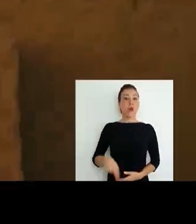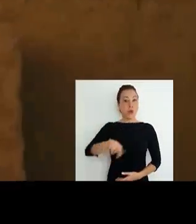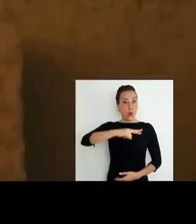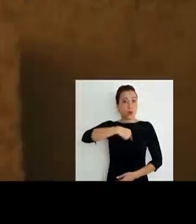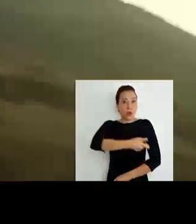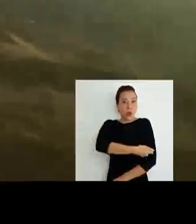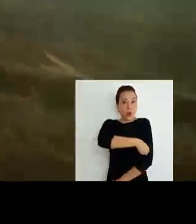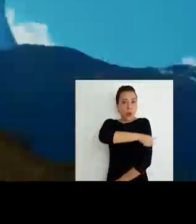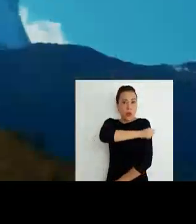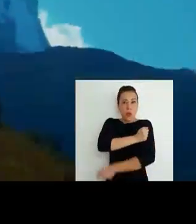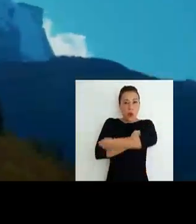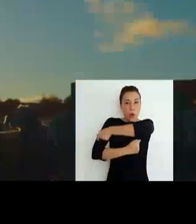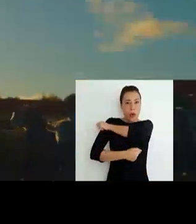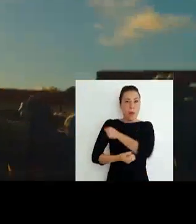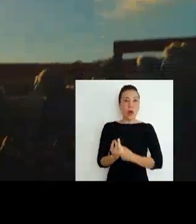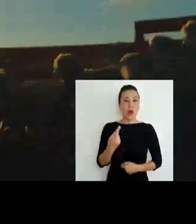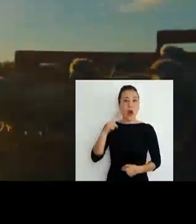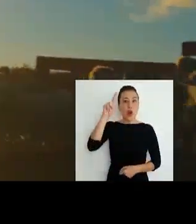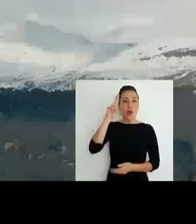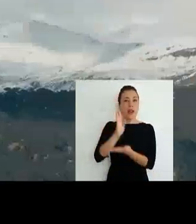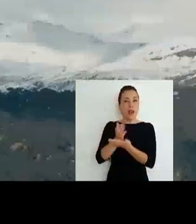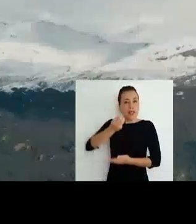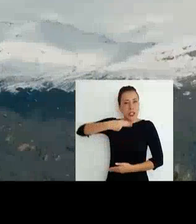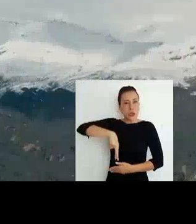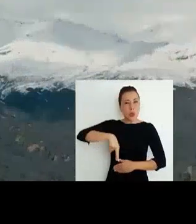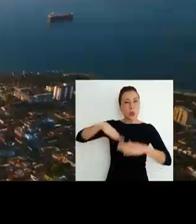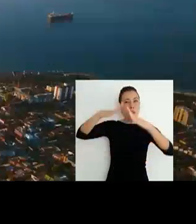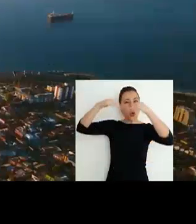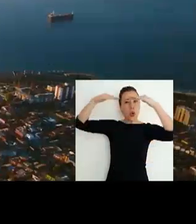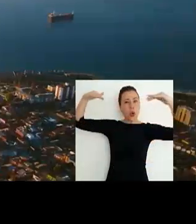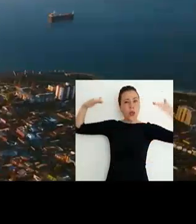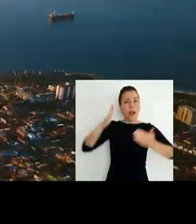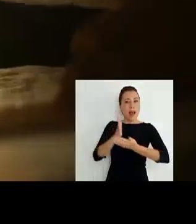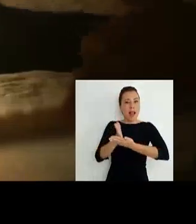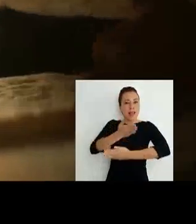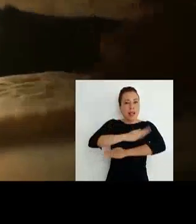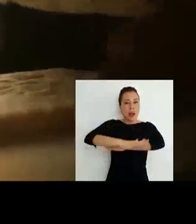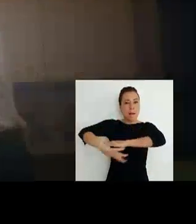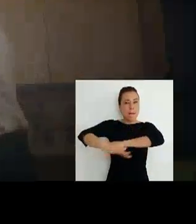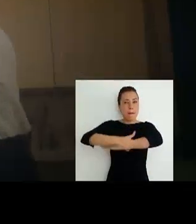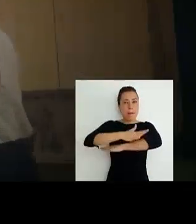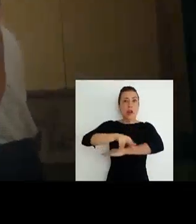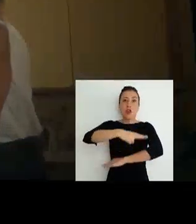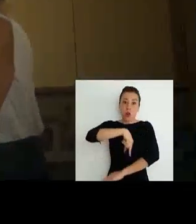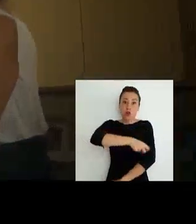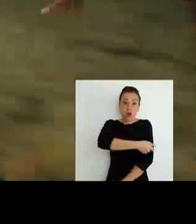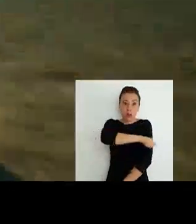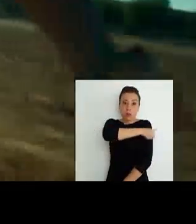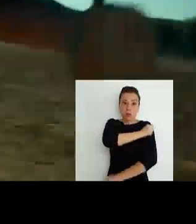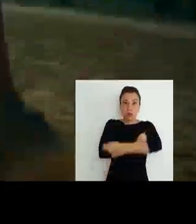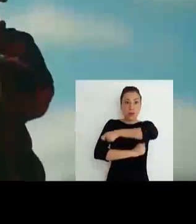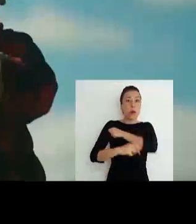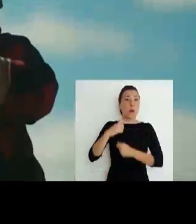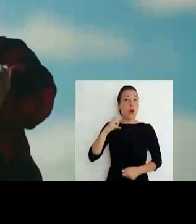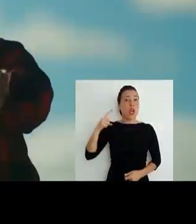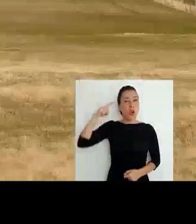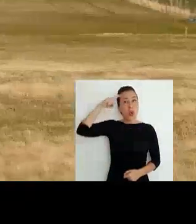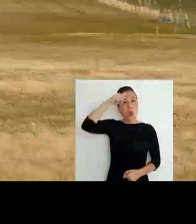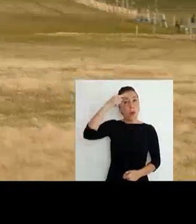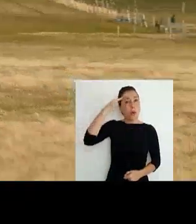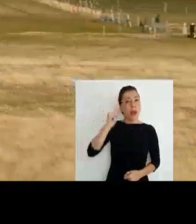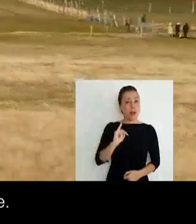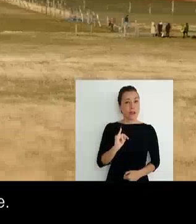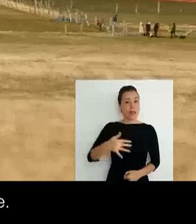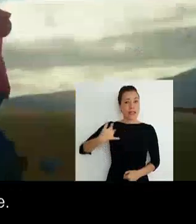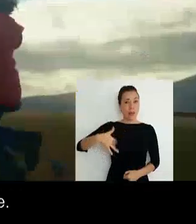Nos arremangamos de norte a sur, de cordillera a mar. Nos arremangamos porque nos ha costado pero vale